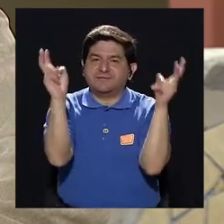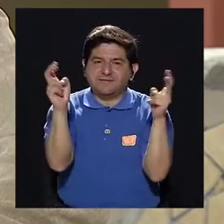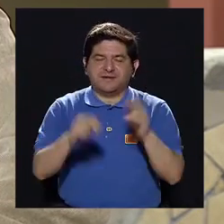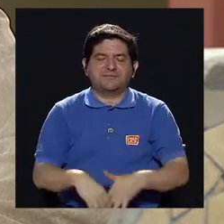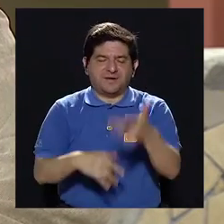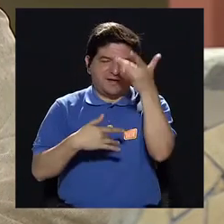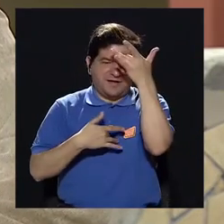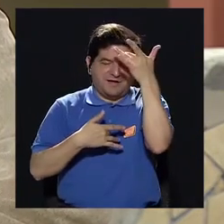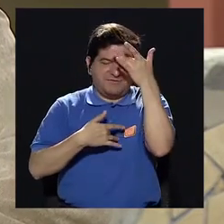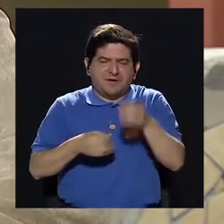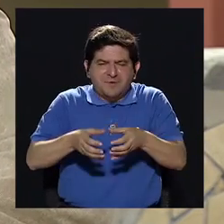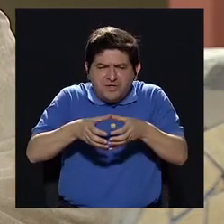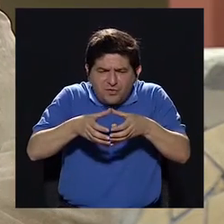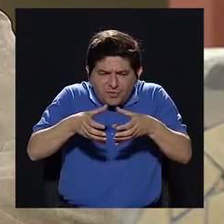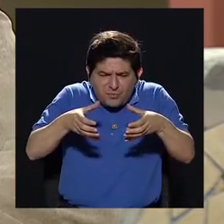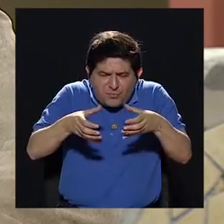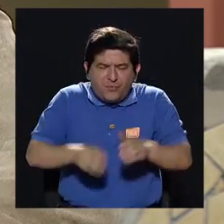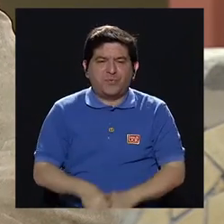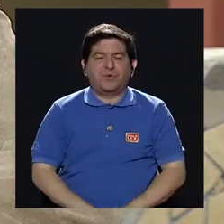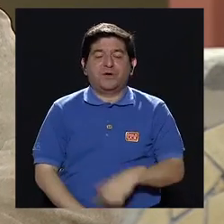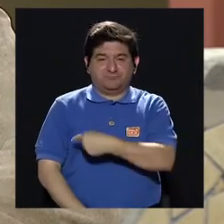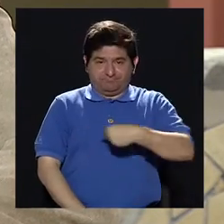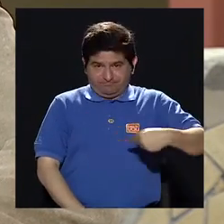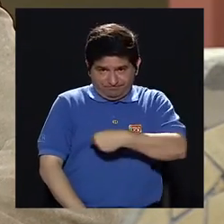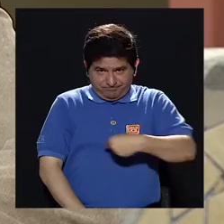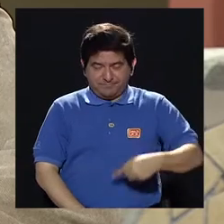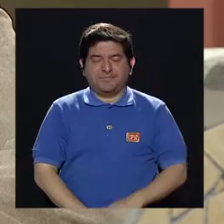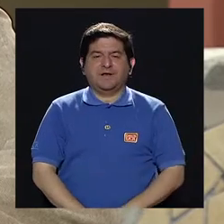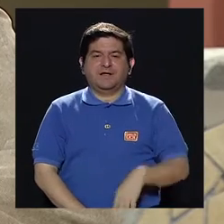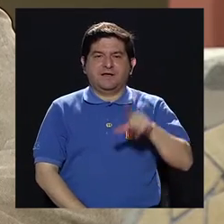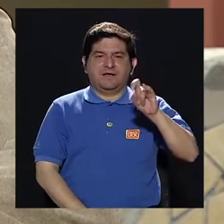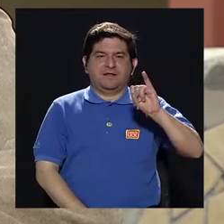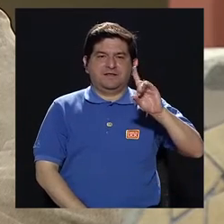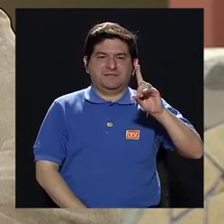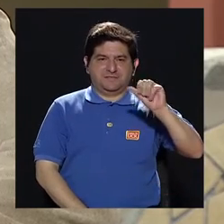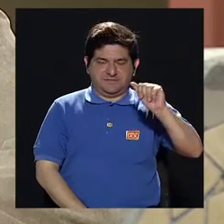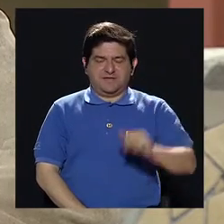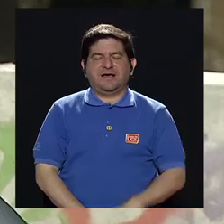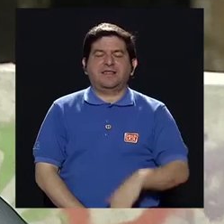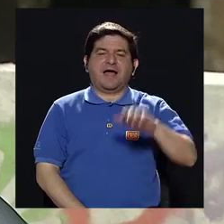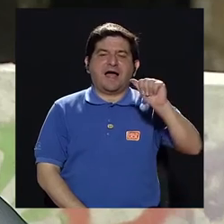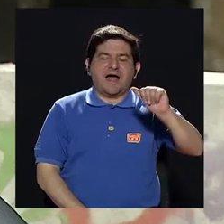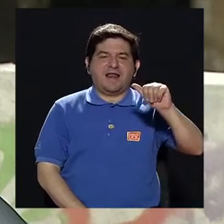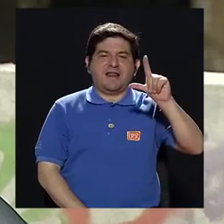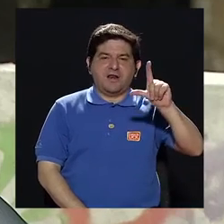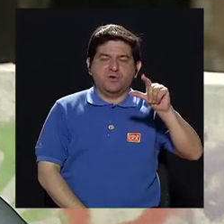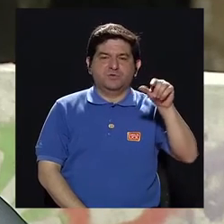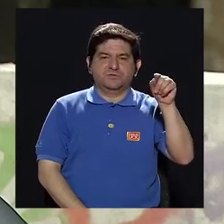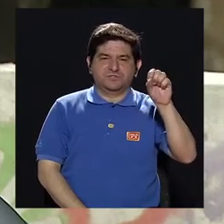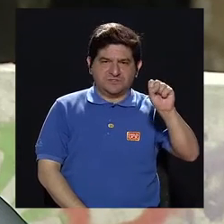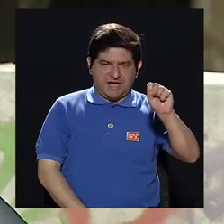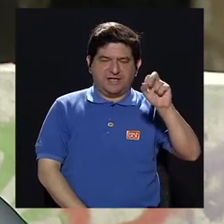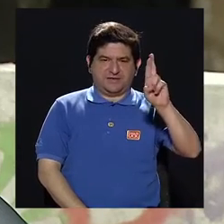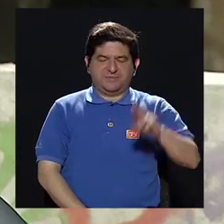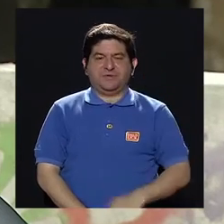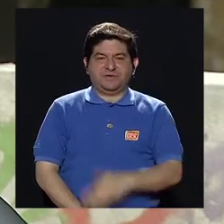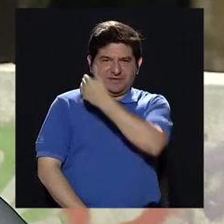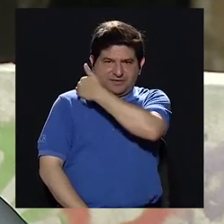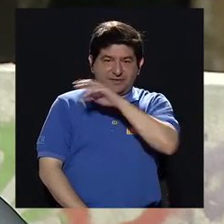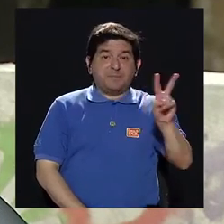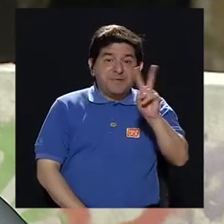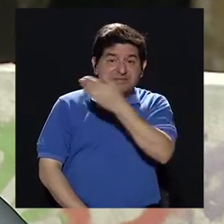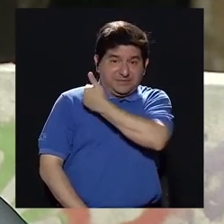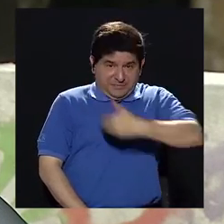tema de la enfermedad inflamatoria intestinal con la licenciada Ana Luz Sáenz Ramírez quien es vicepresidenta de la